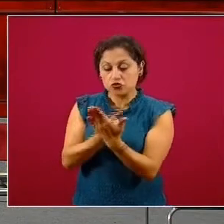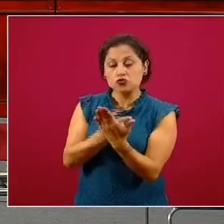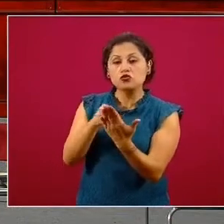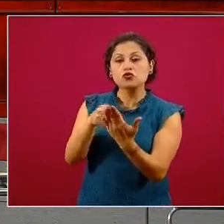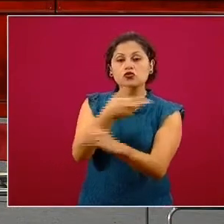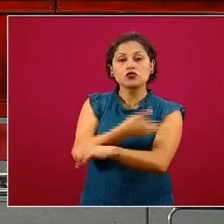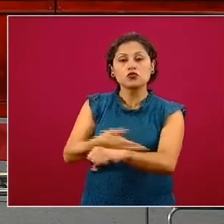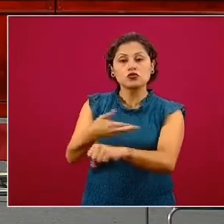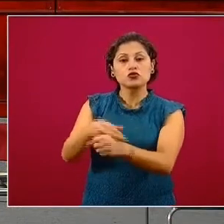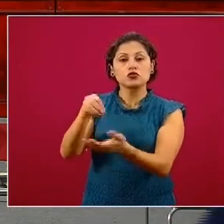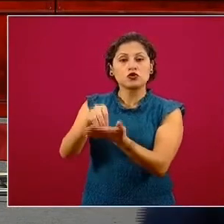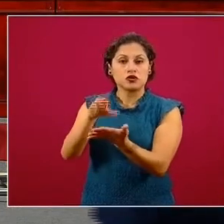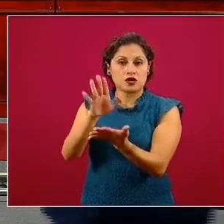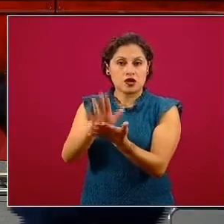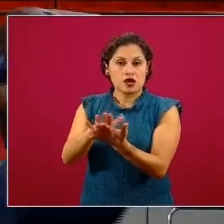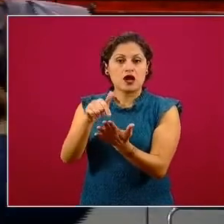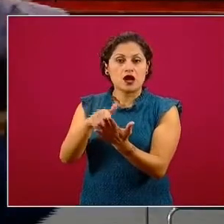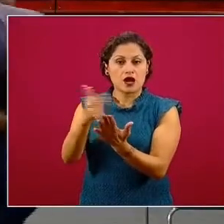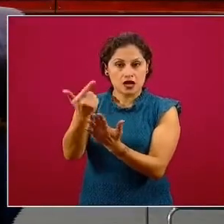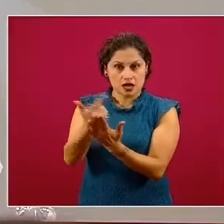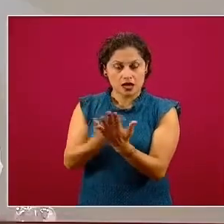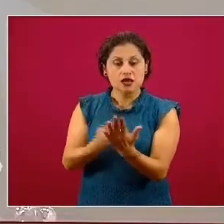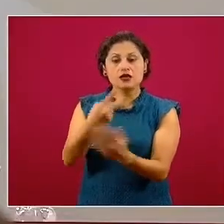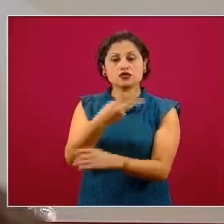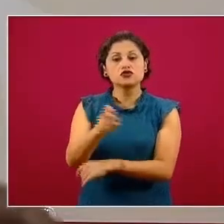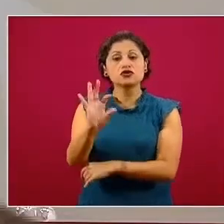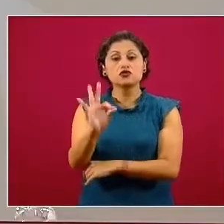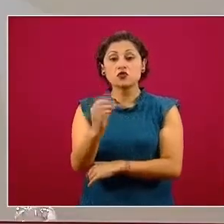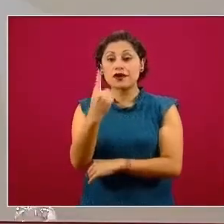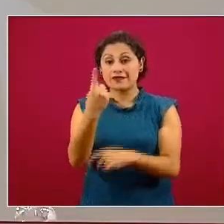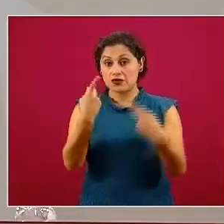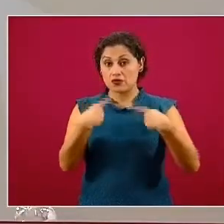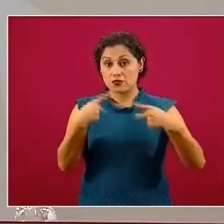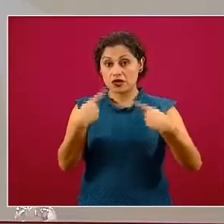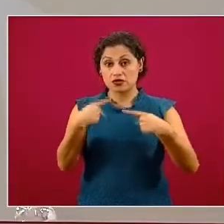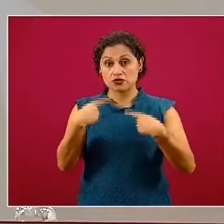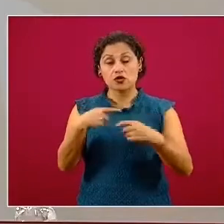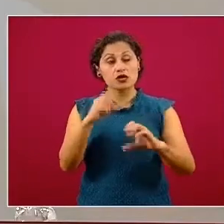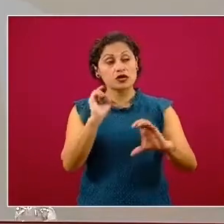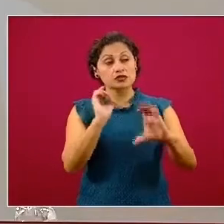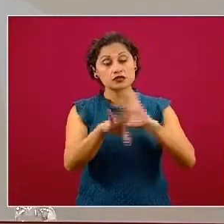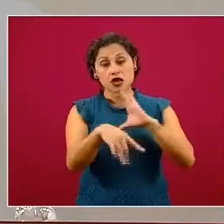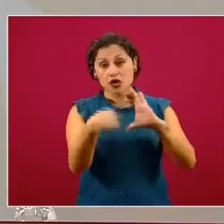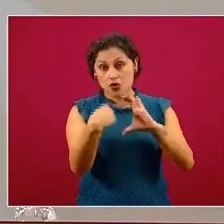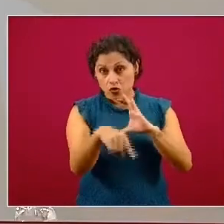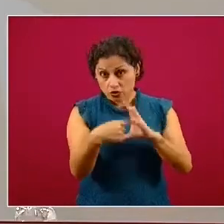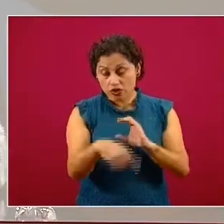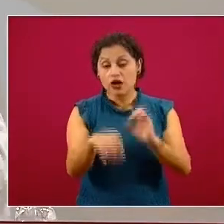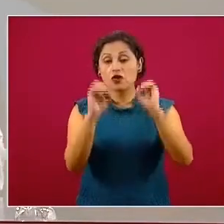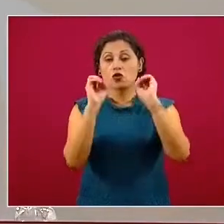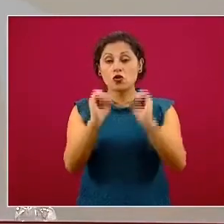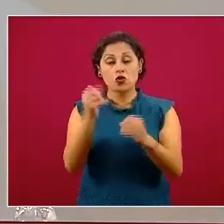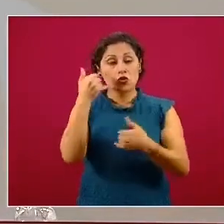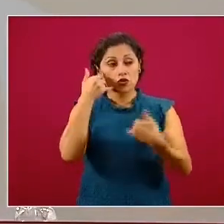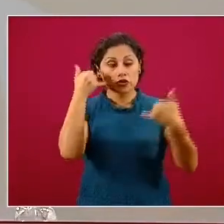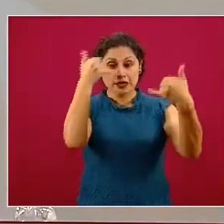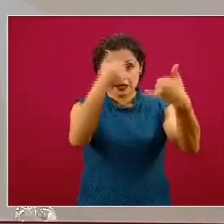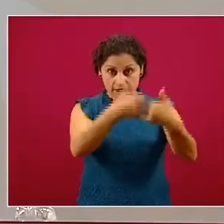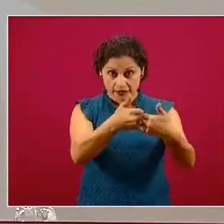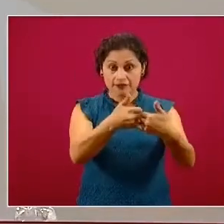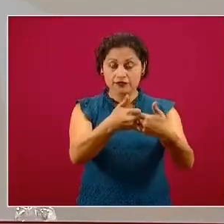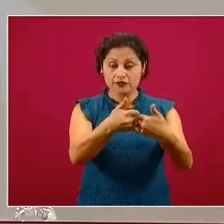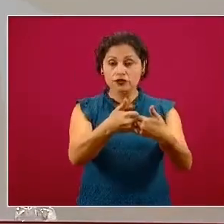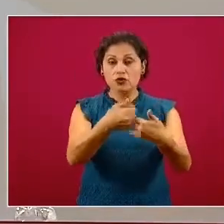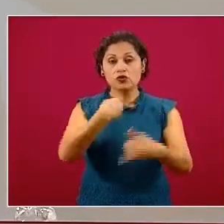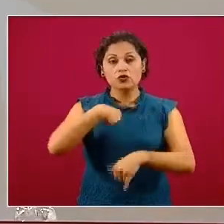los vamos a buscar. Son 241 personas que vamos a buscar, ya sea por correo electrónico o por teléfono, para decirles